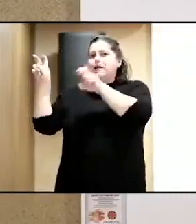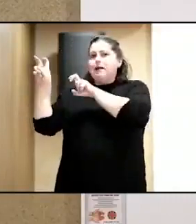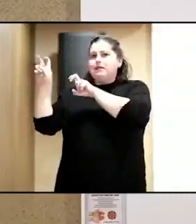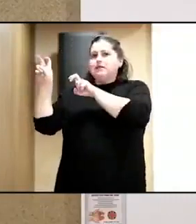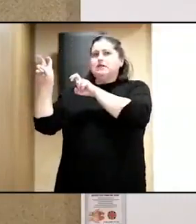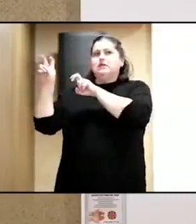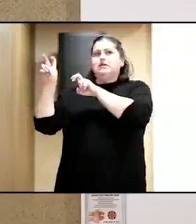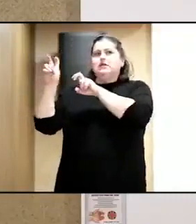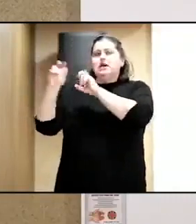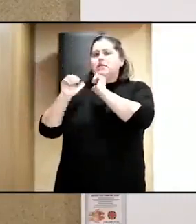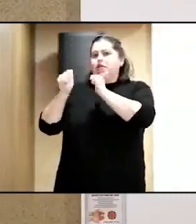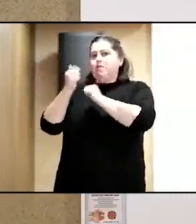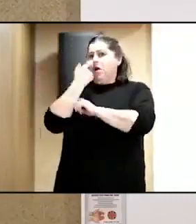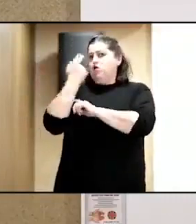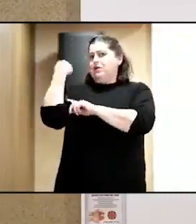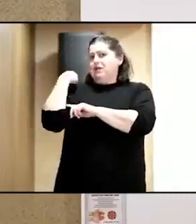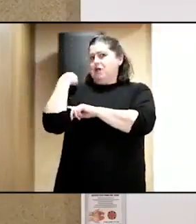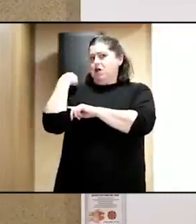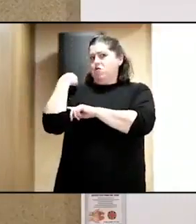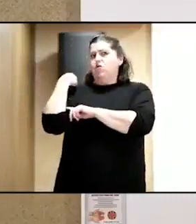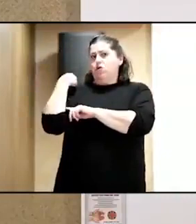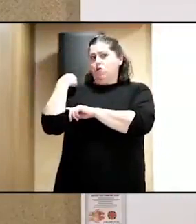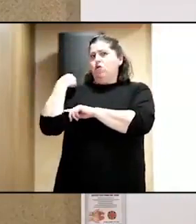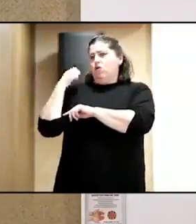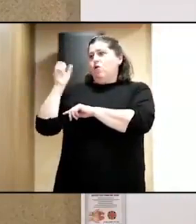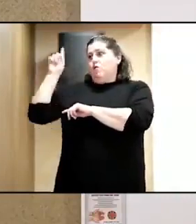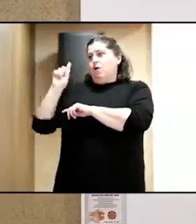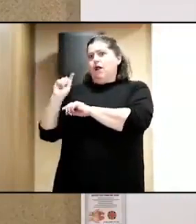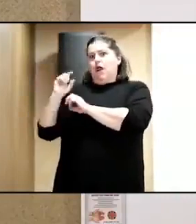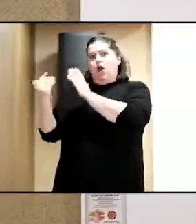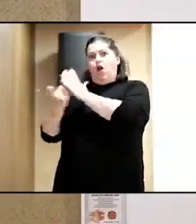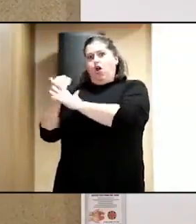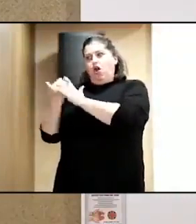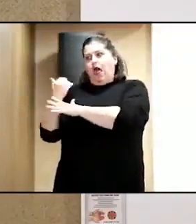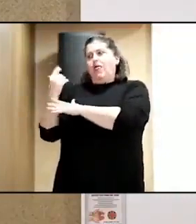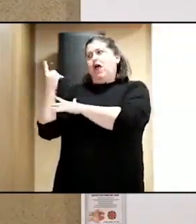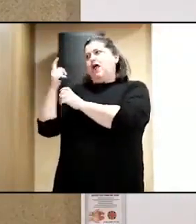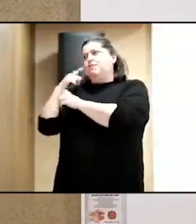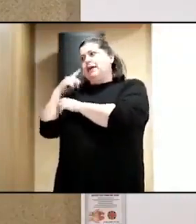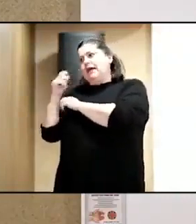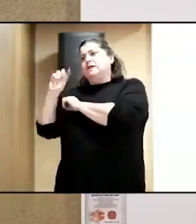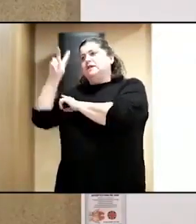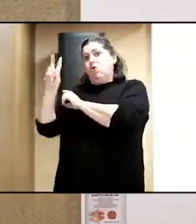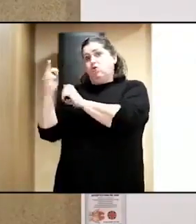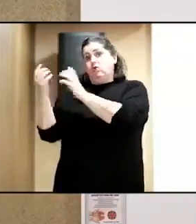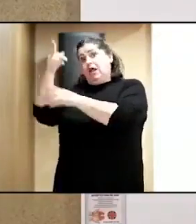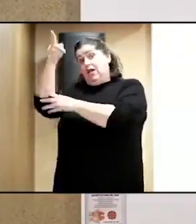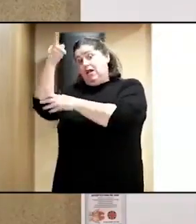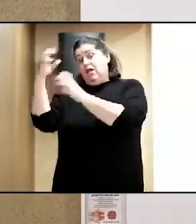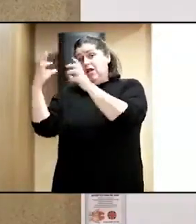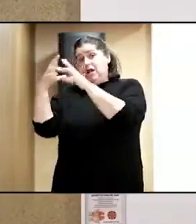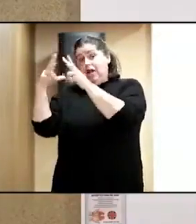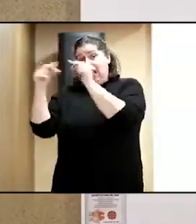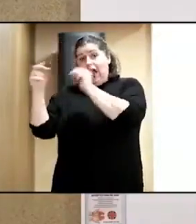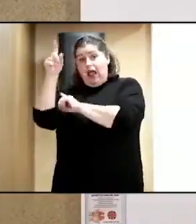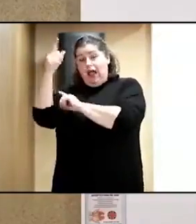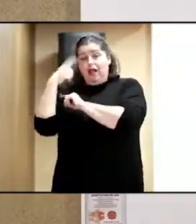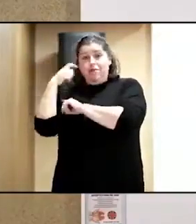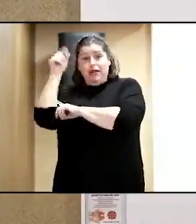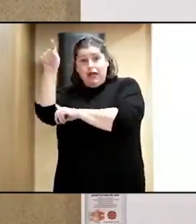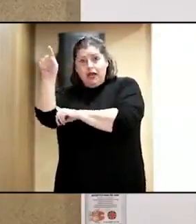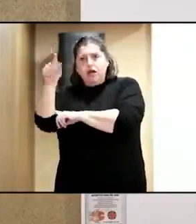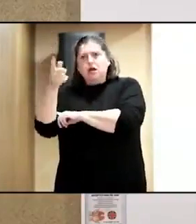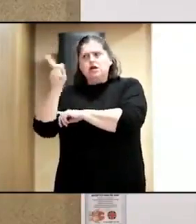tratar el año pasado en estas dos primeras jornadas que realizamos tanto en Granada como en Almería y que tan